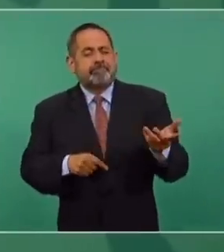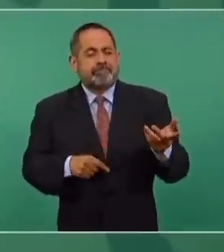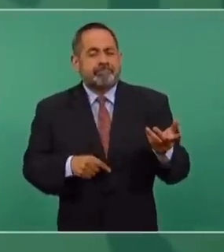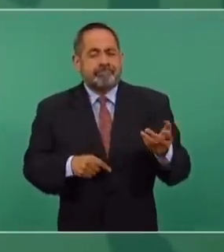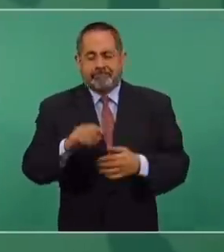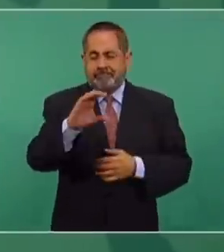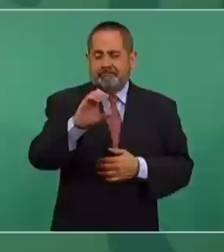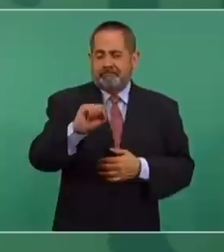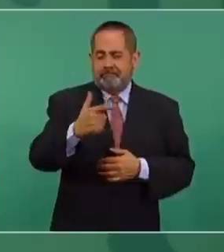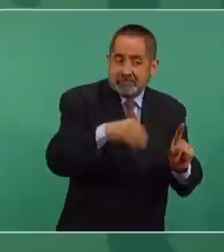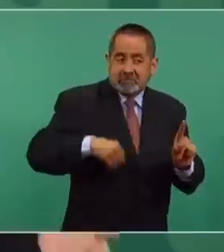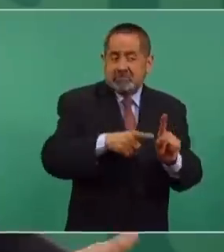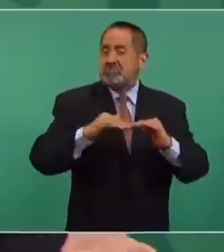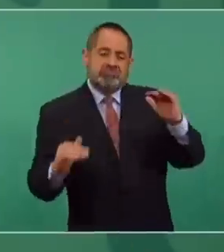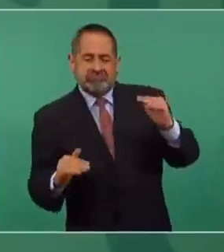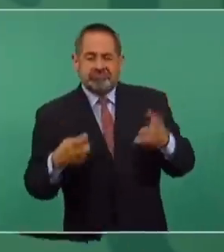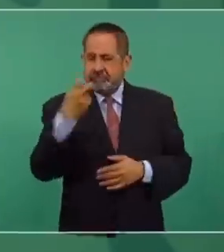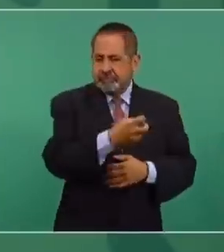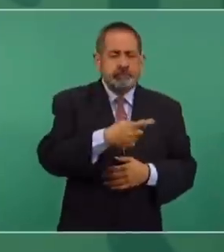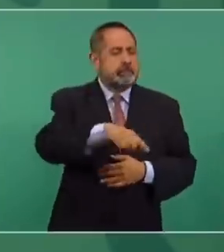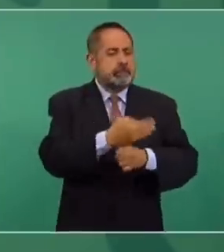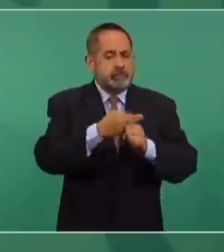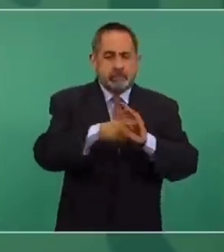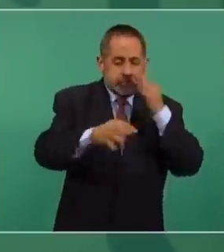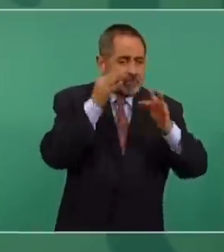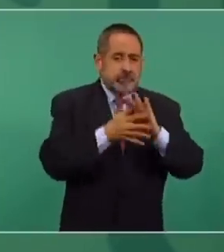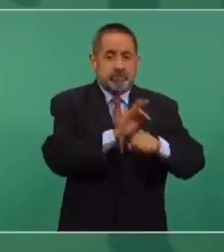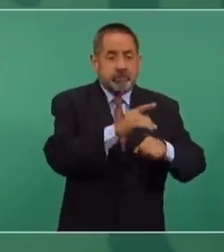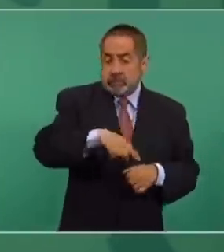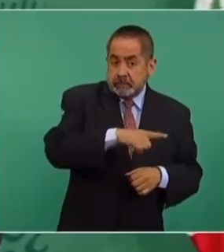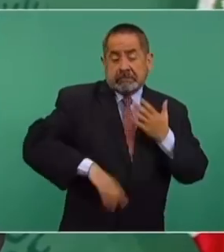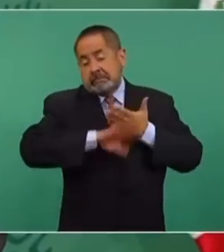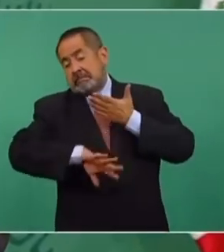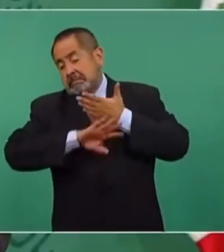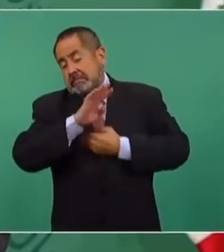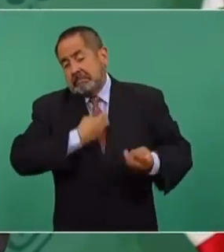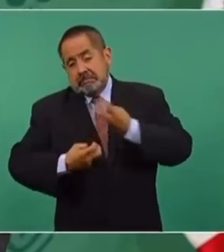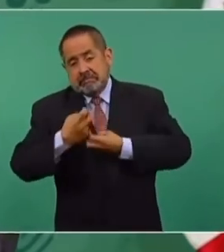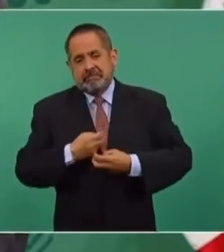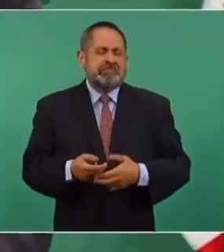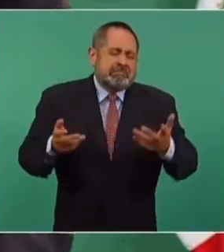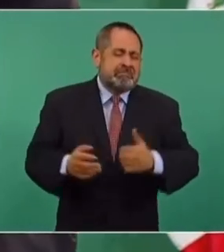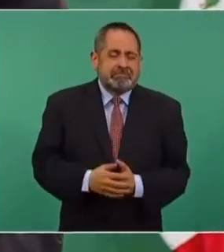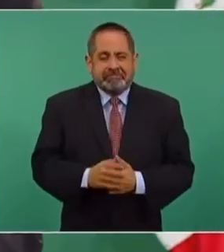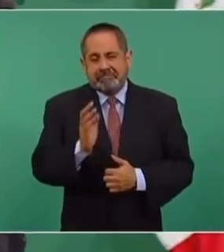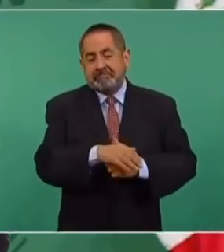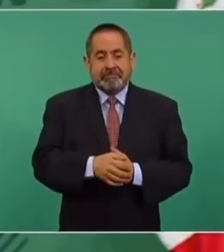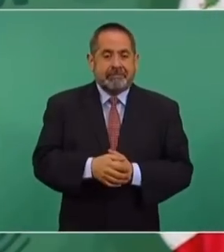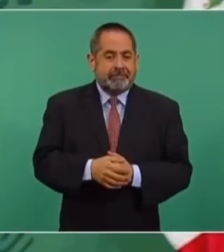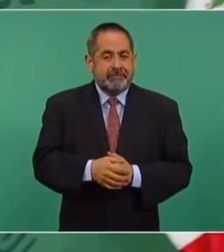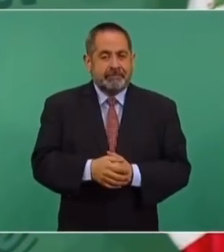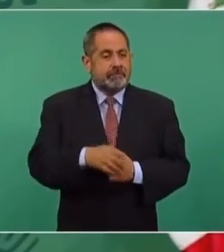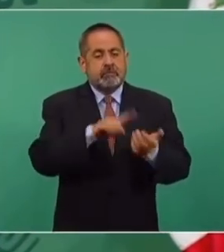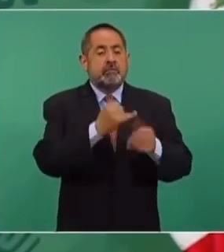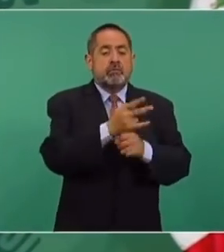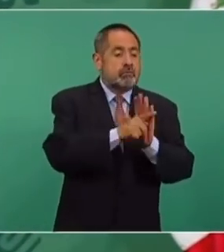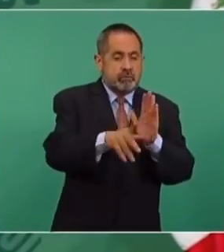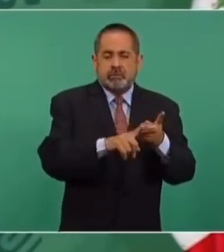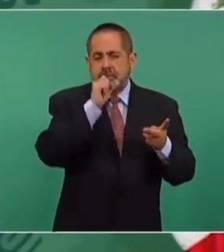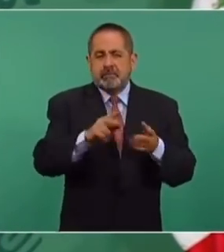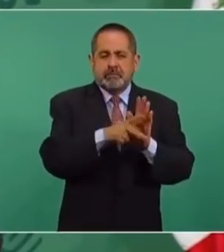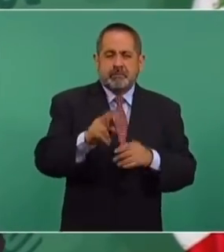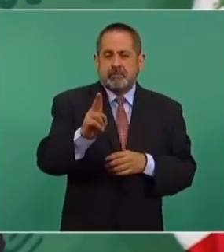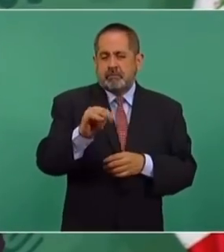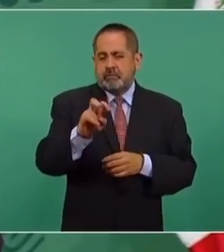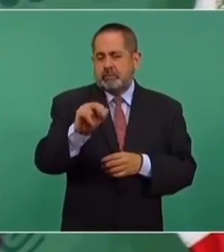Carlos Salinas de Gortay. Trae una campaña en contra de nosotros, pero no es solo el Reforma, pues es el Universal,